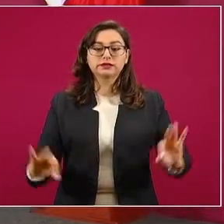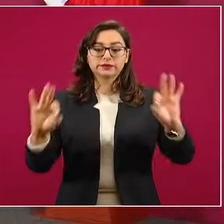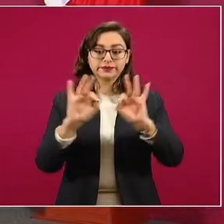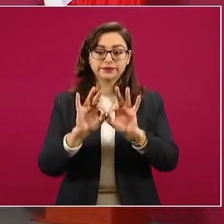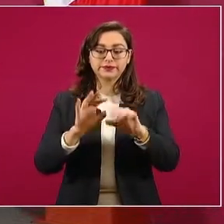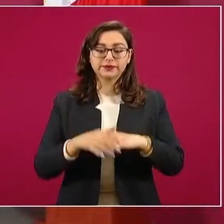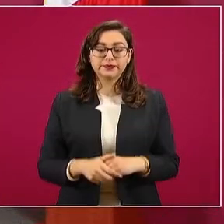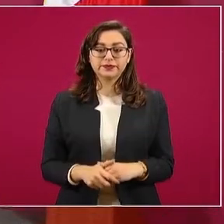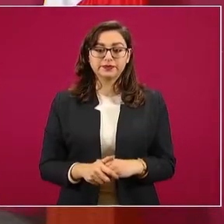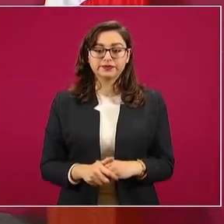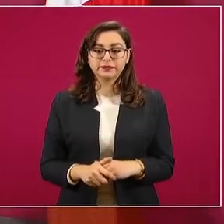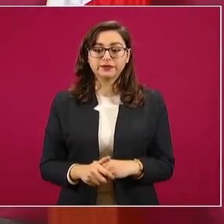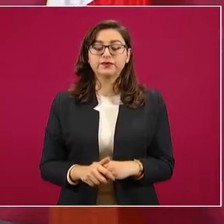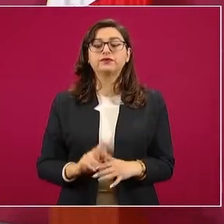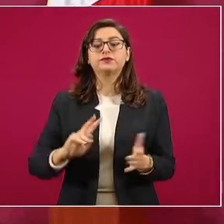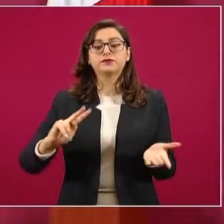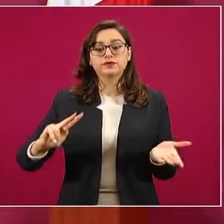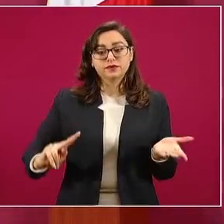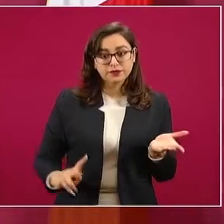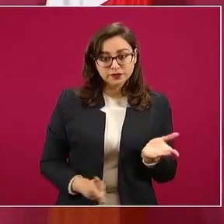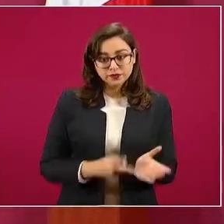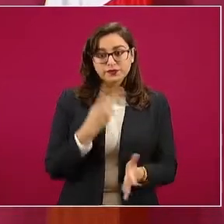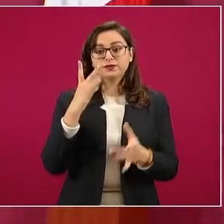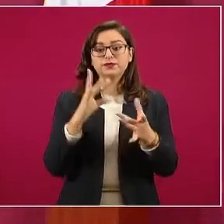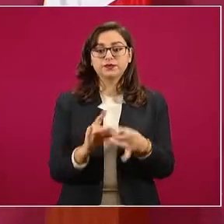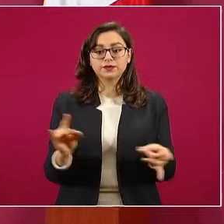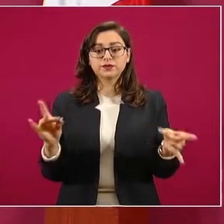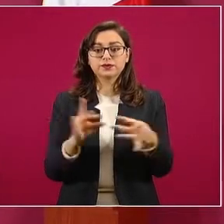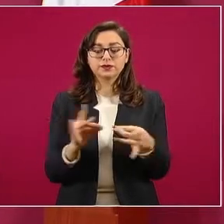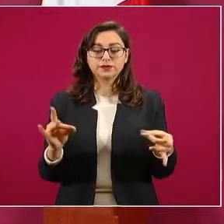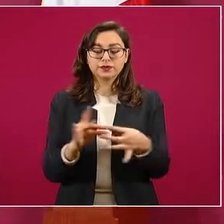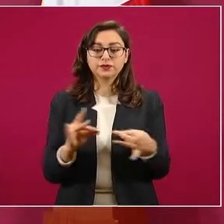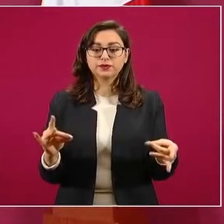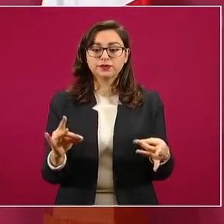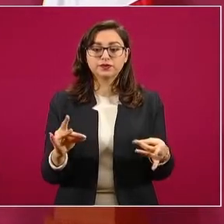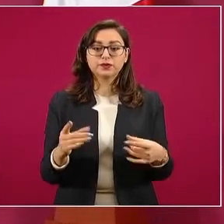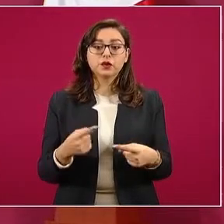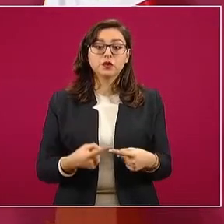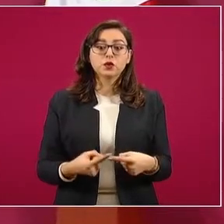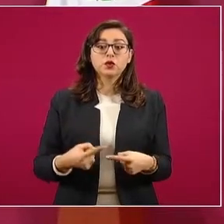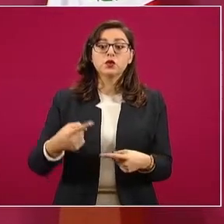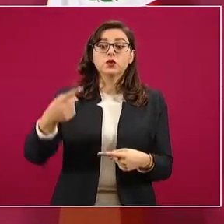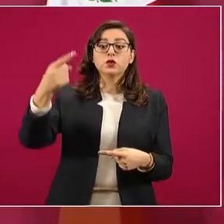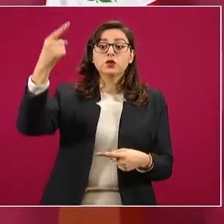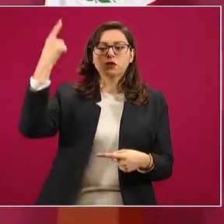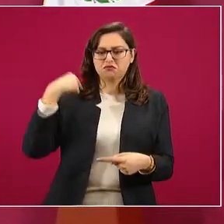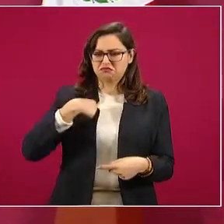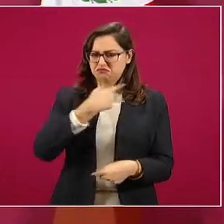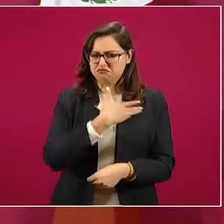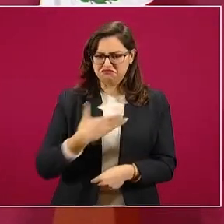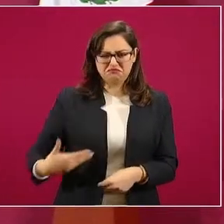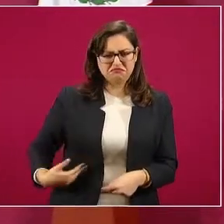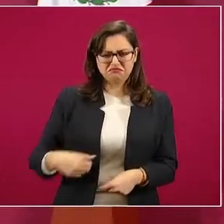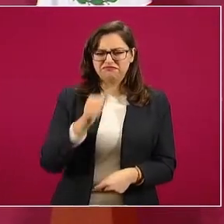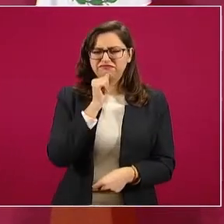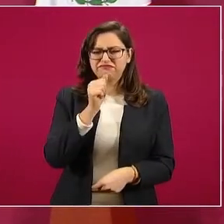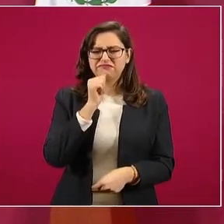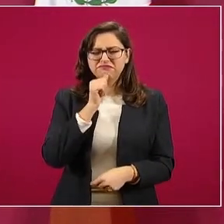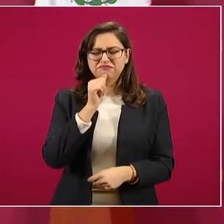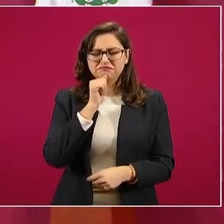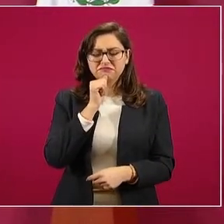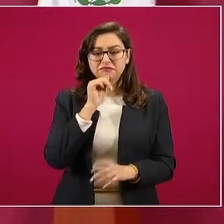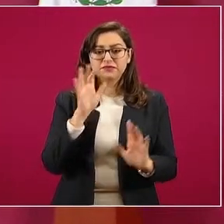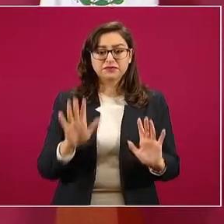De nuevo recuerdo lo que decía yo desde la campaña. Si me